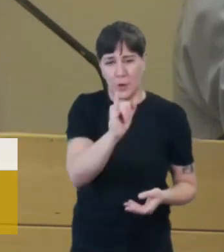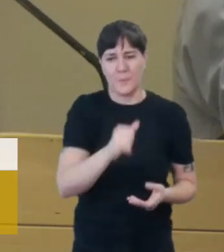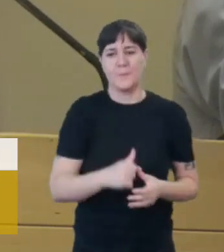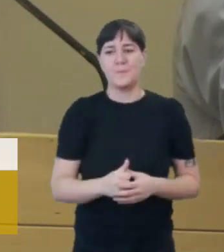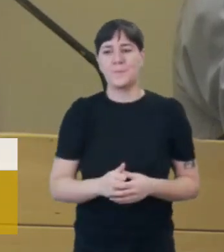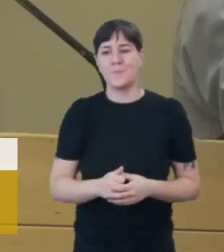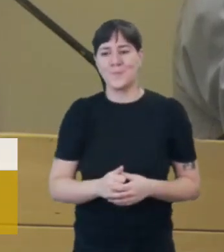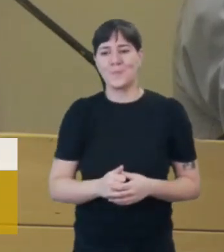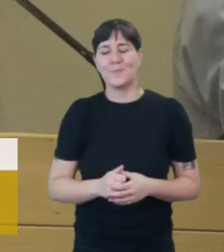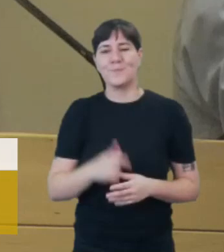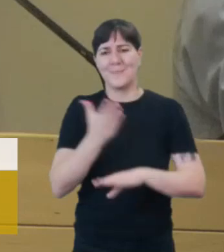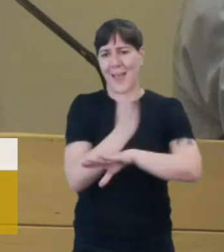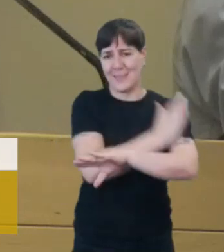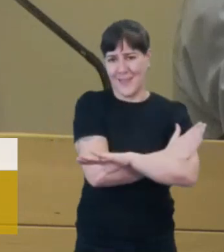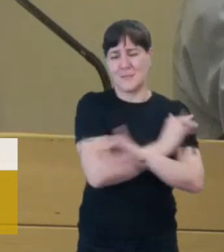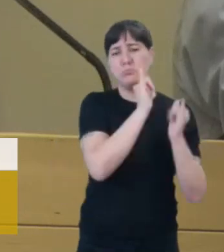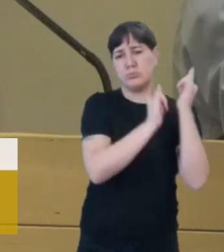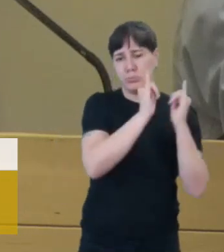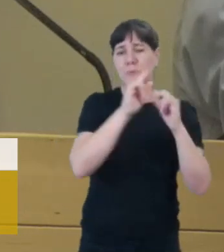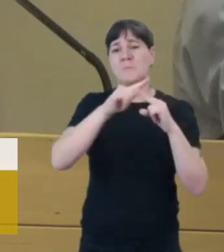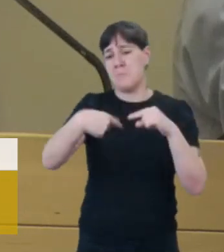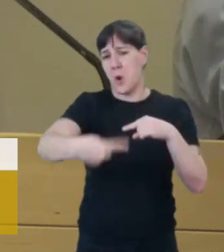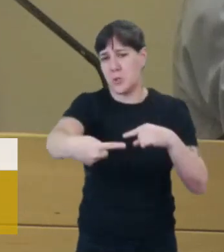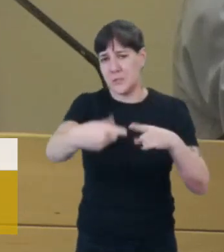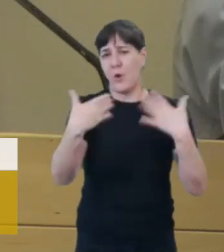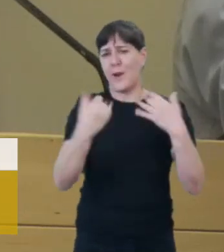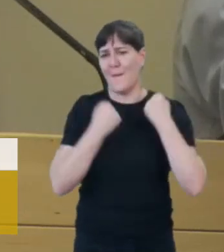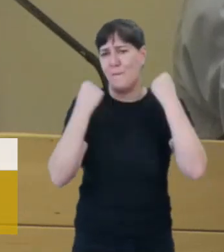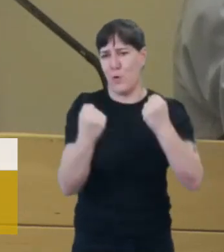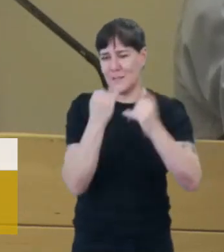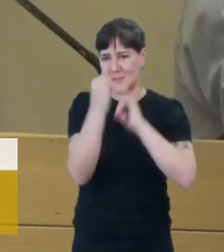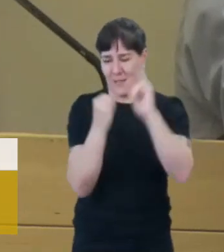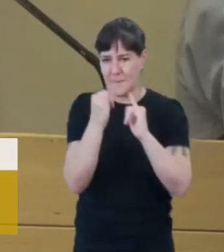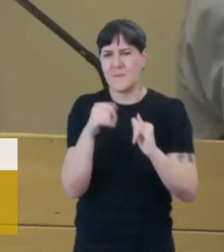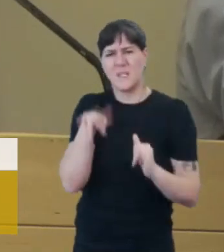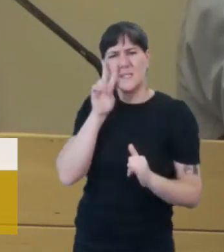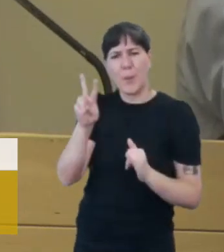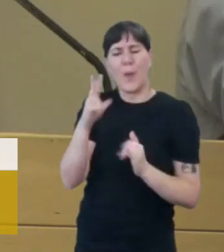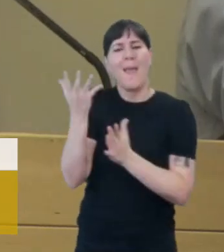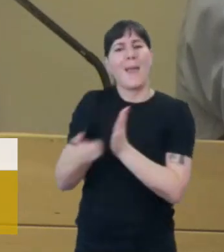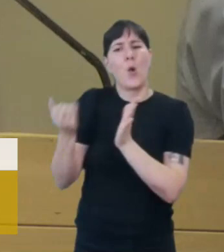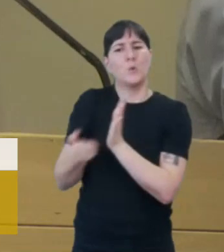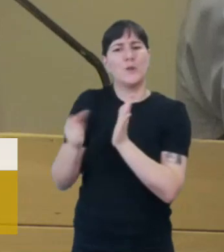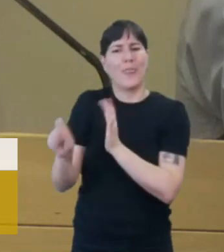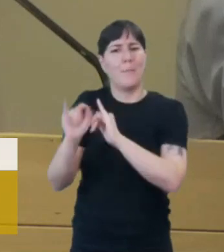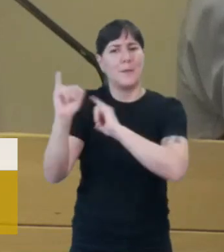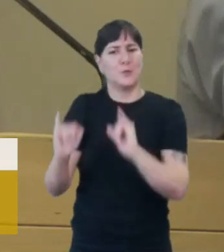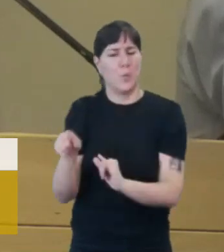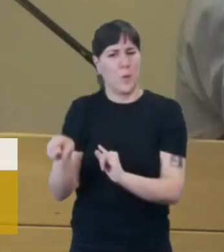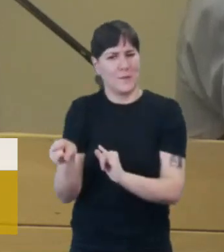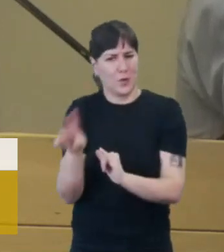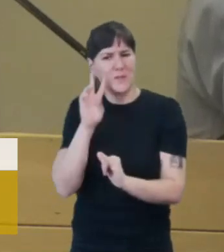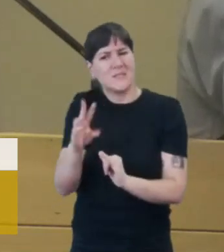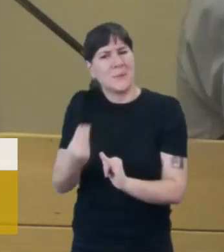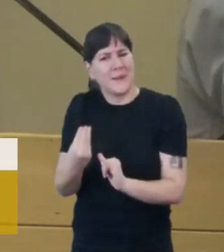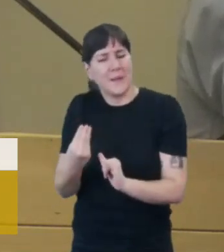los preopinantes como aquellos que hablen lo puedan reforzar. Porque lo que se ve de la ejecución presupuestaria es que la